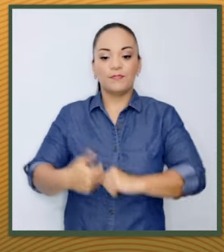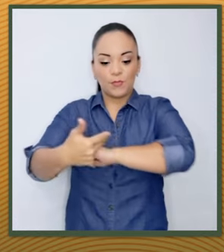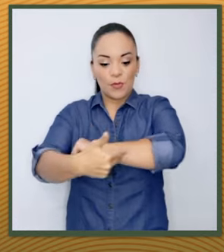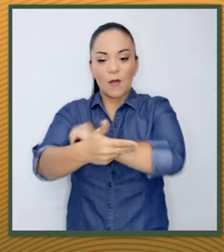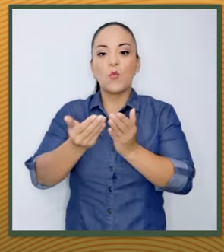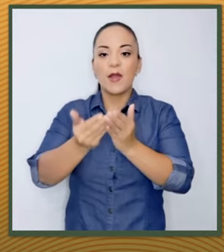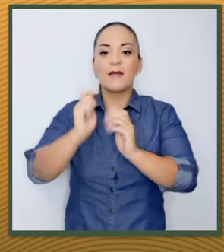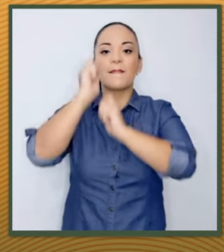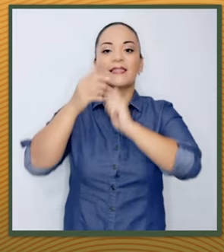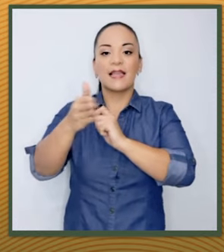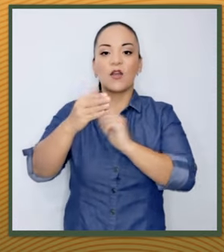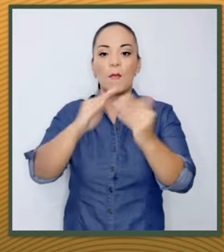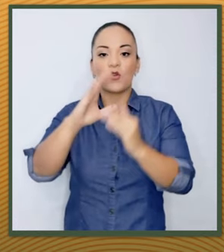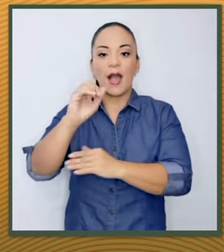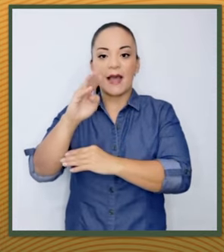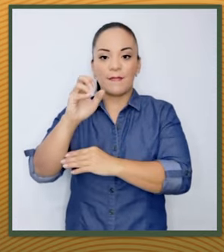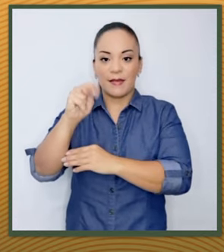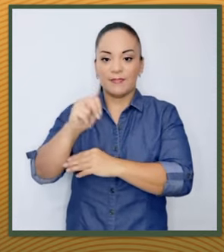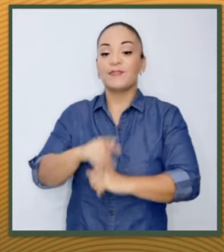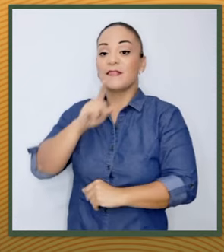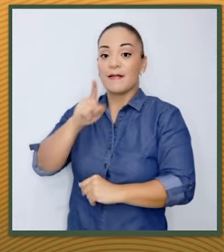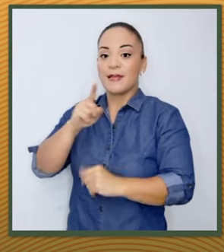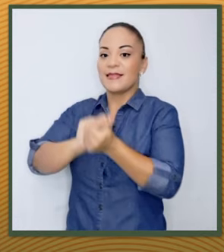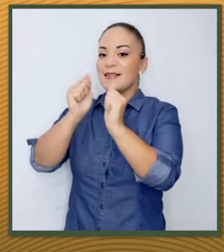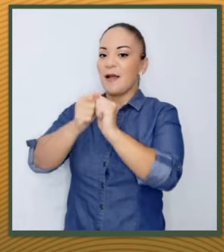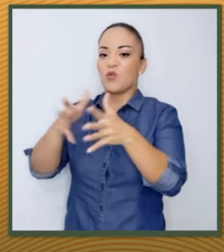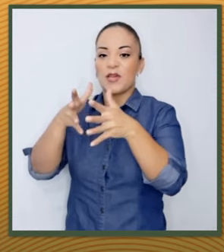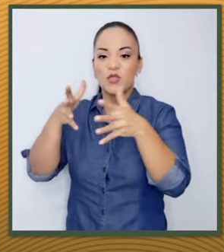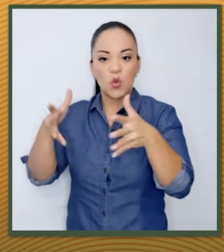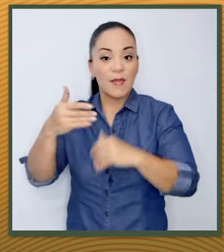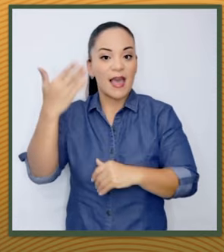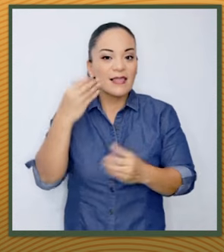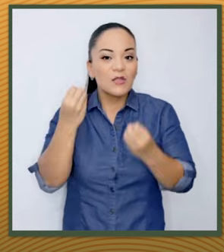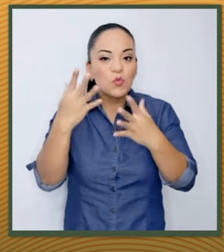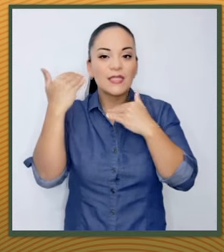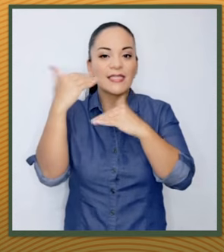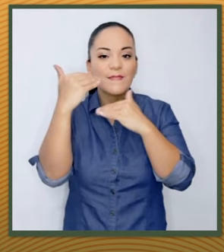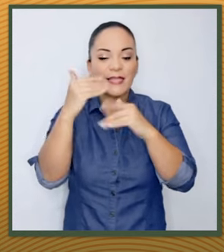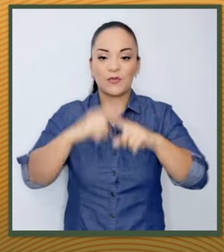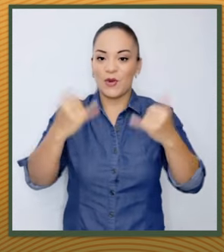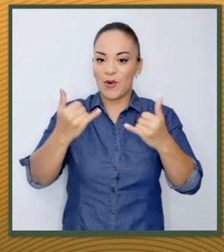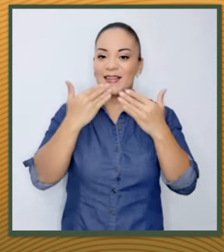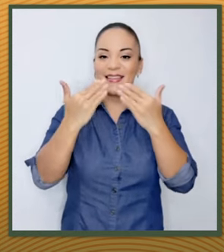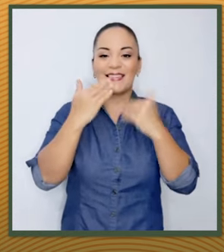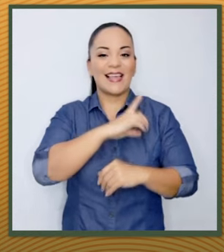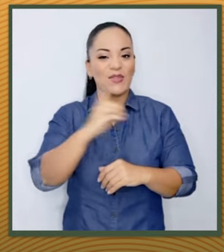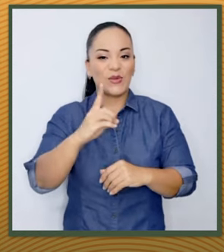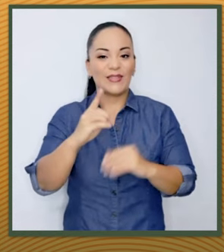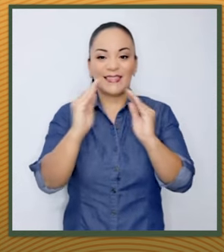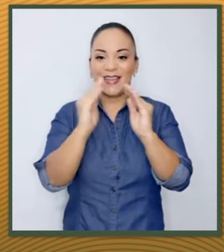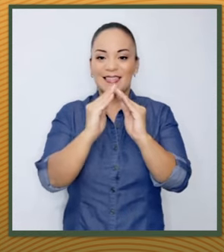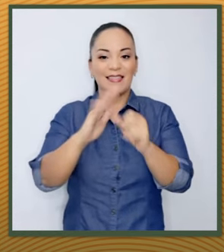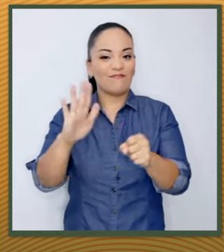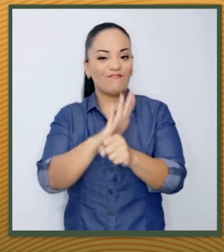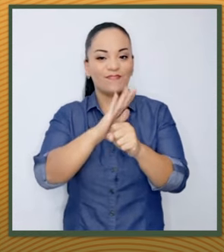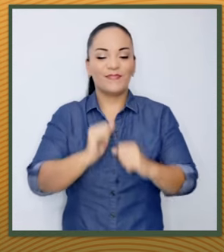muelle pesquero de Barrio El Carmen. Es un demasiado cambio, antes teníamos muchas limitaciones y ahora gracias a Dios esta casita